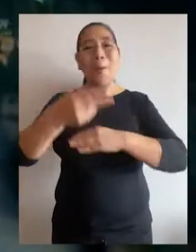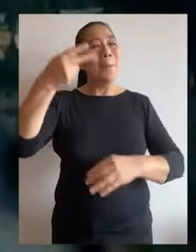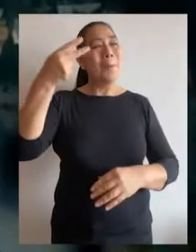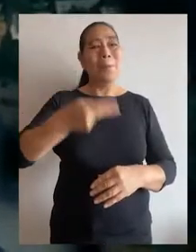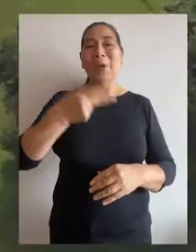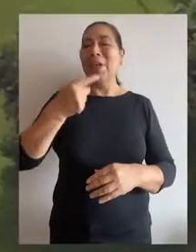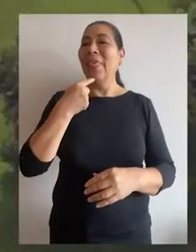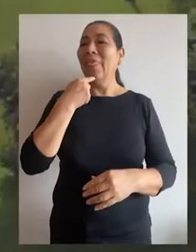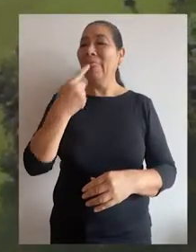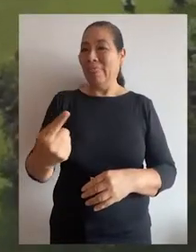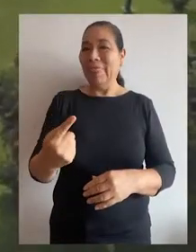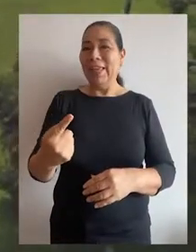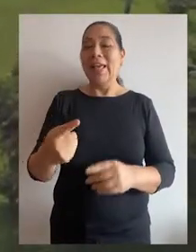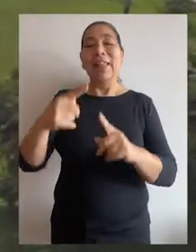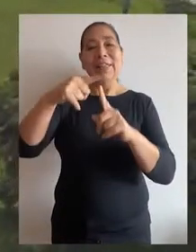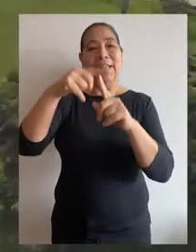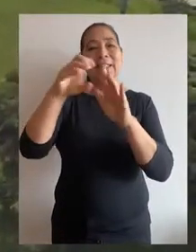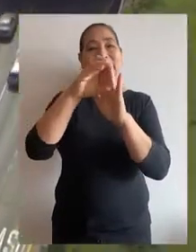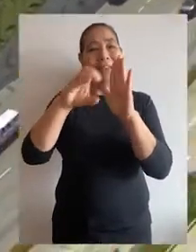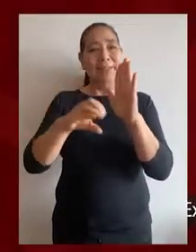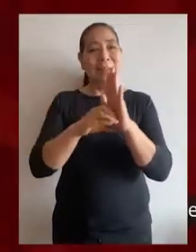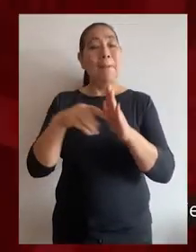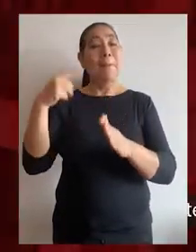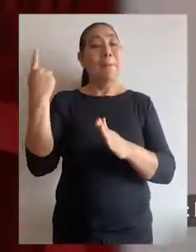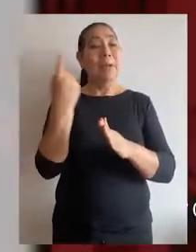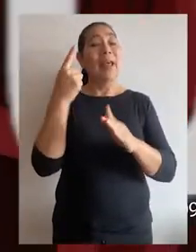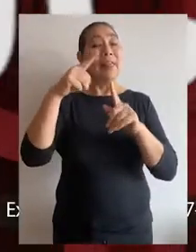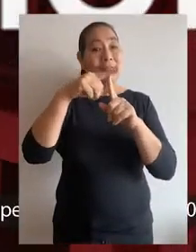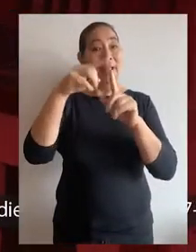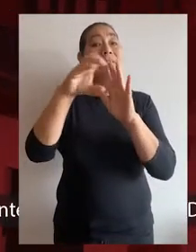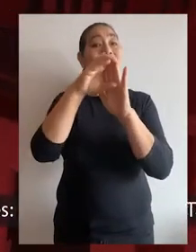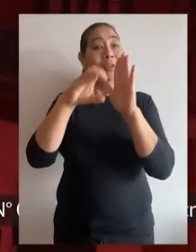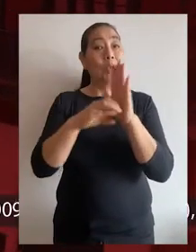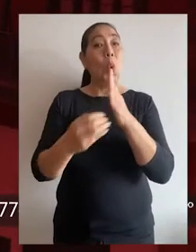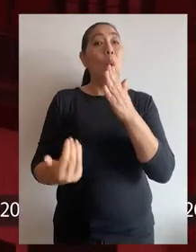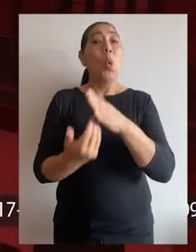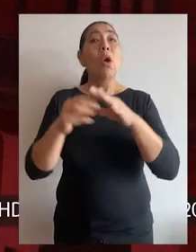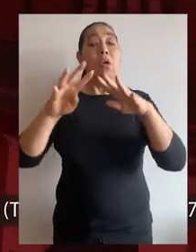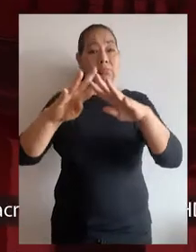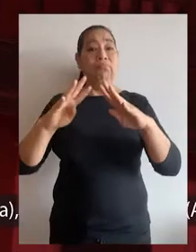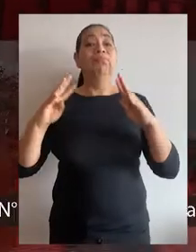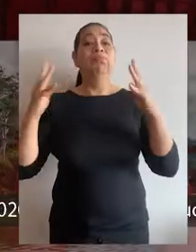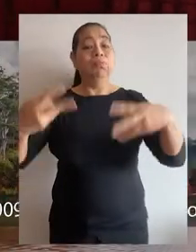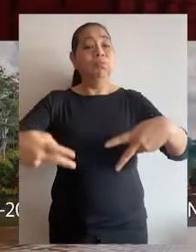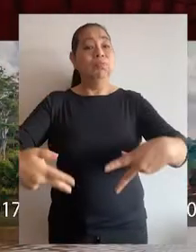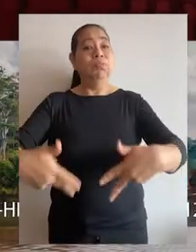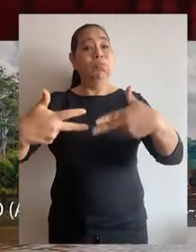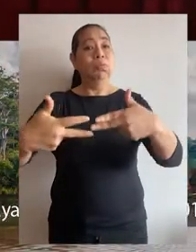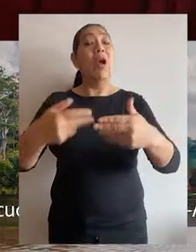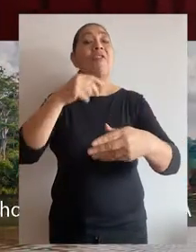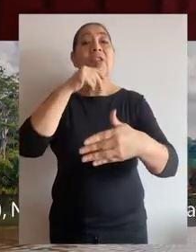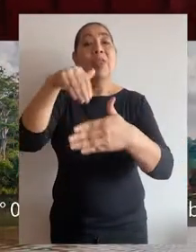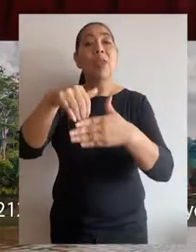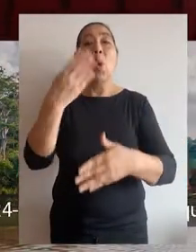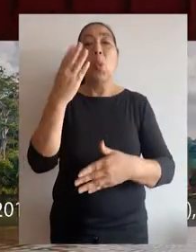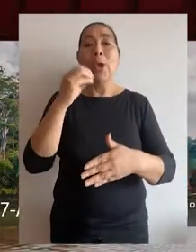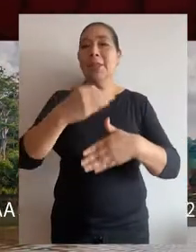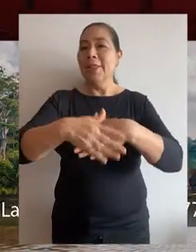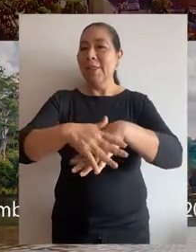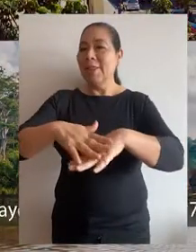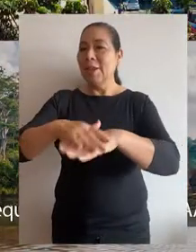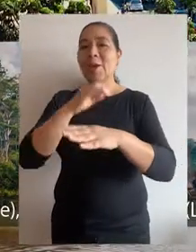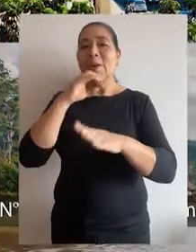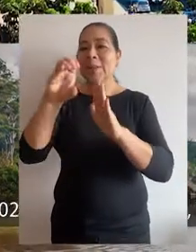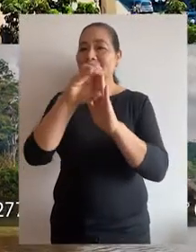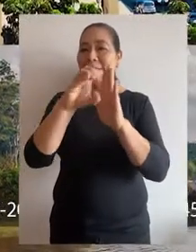expresas de Lima, así lo determinó el TC. Sala primera del TC sesionó en nueva audiencia pública remota y dejó al voto 40